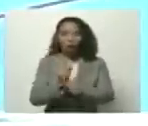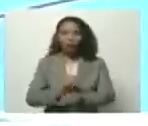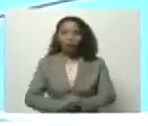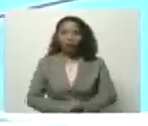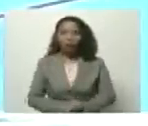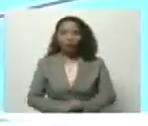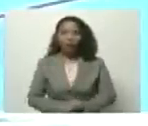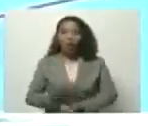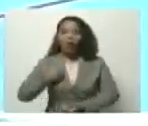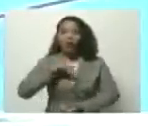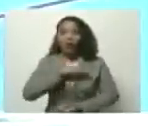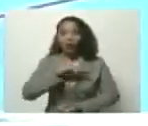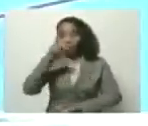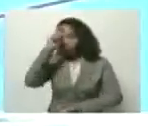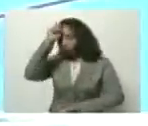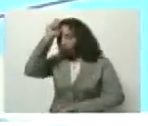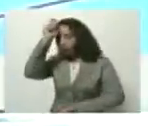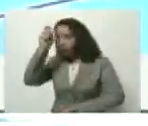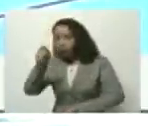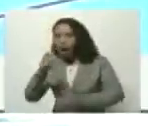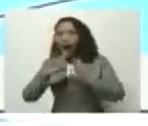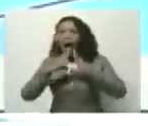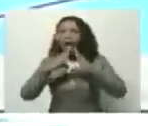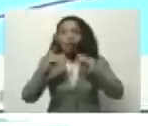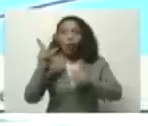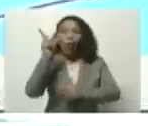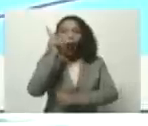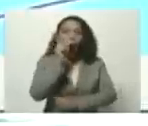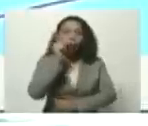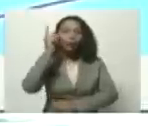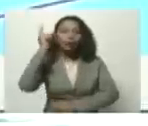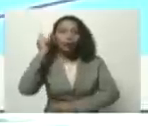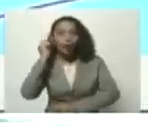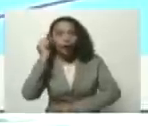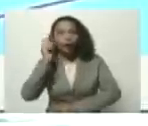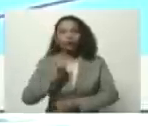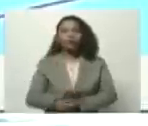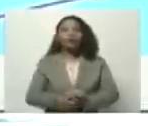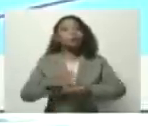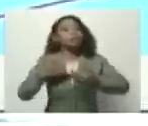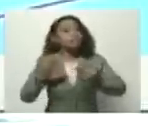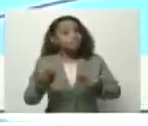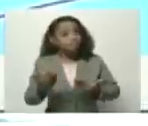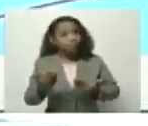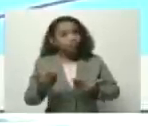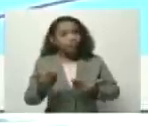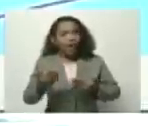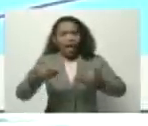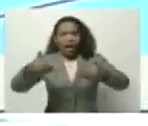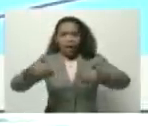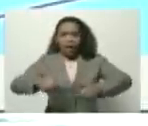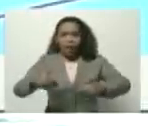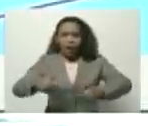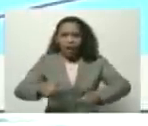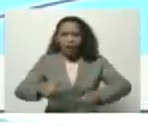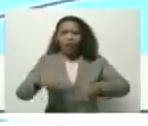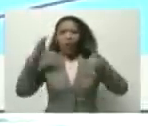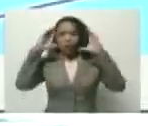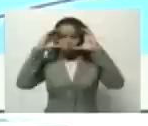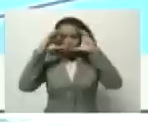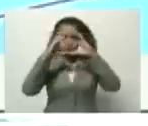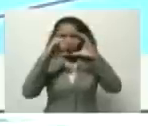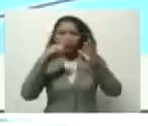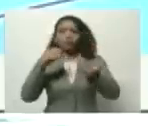nuestro reconocimiento a todos los hombres y mujeres que con abnegación, dedicación,